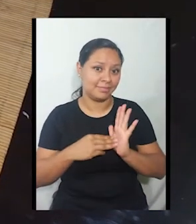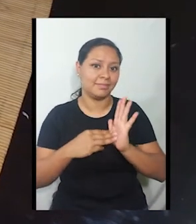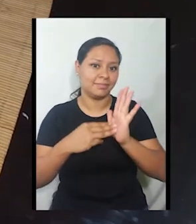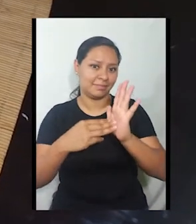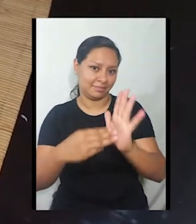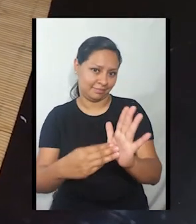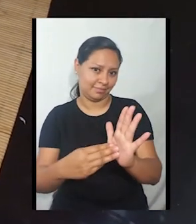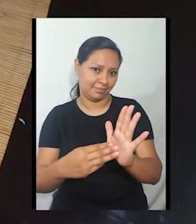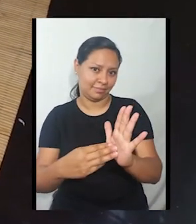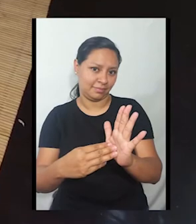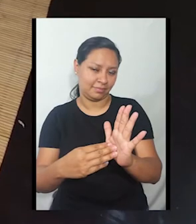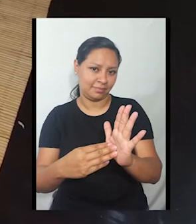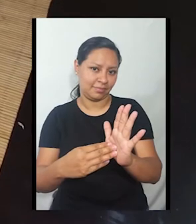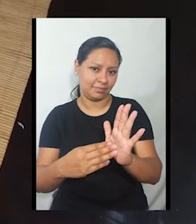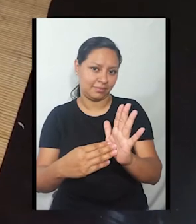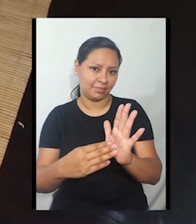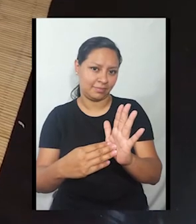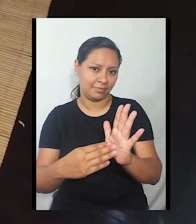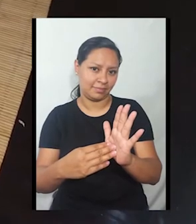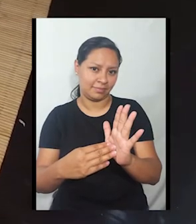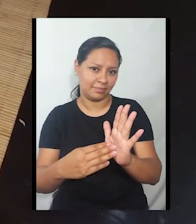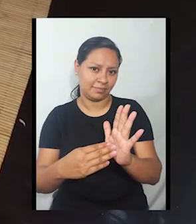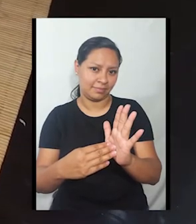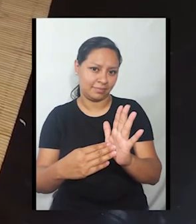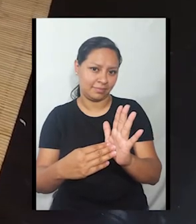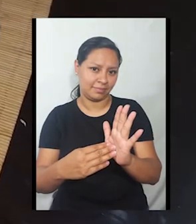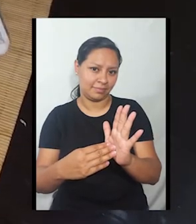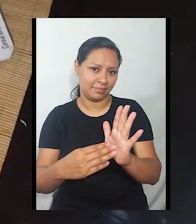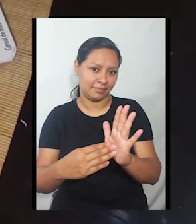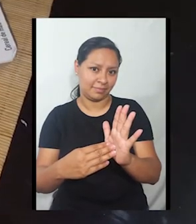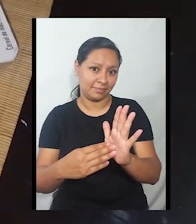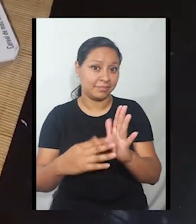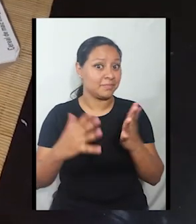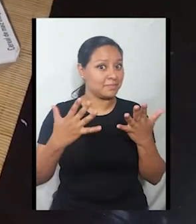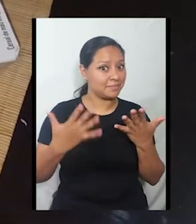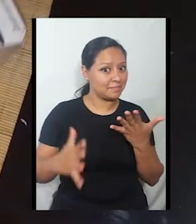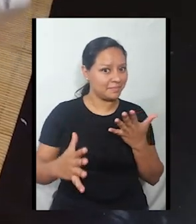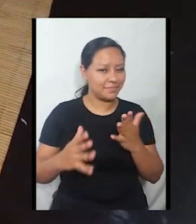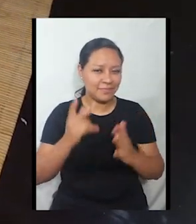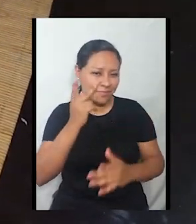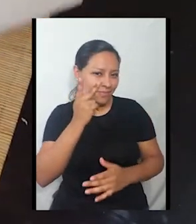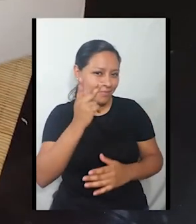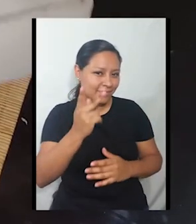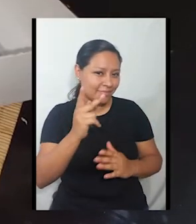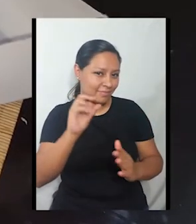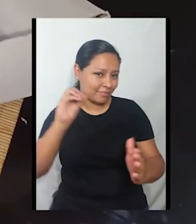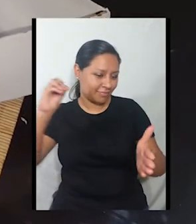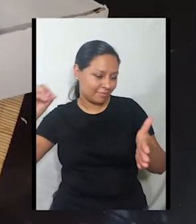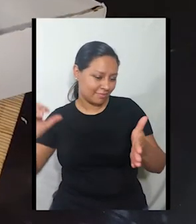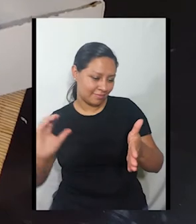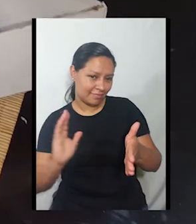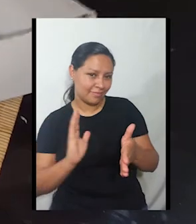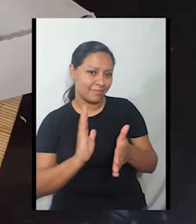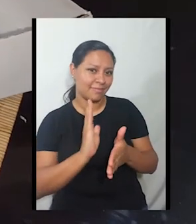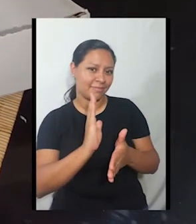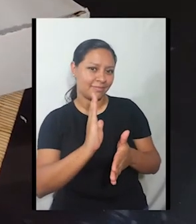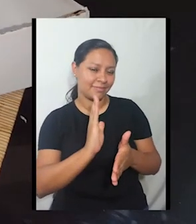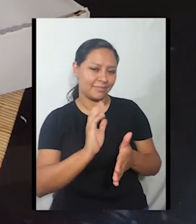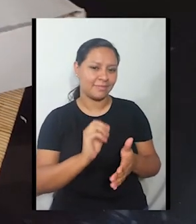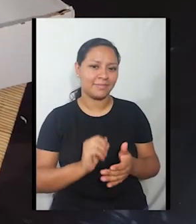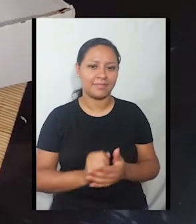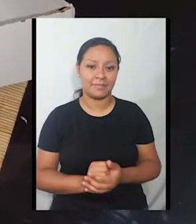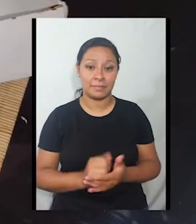frente. Ya se empieza a ver la sombra, ya está tomando forma nuestro teatro. Así que mientras se seca,